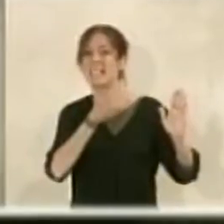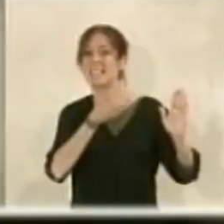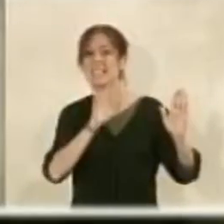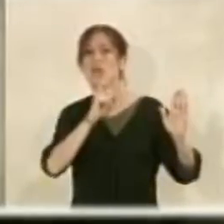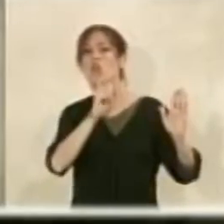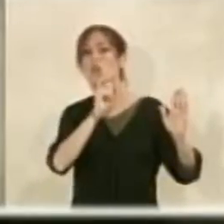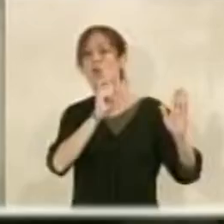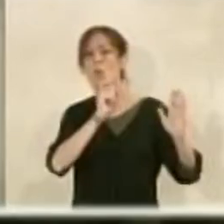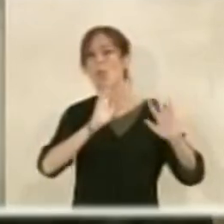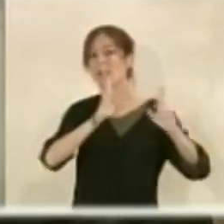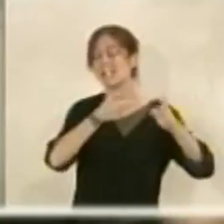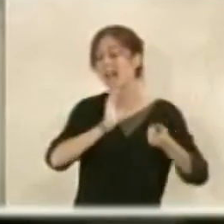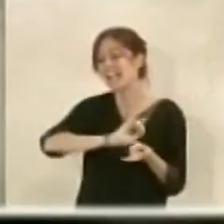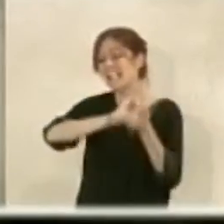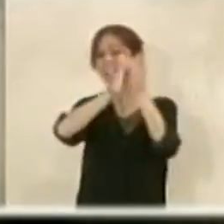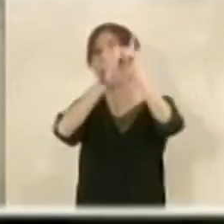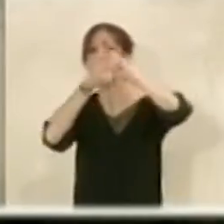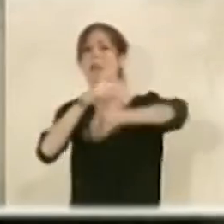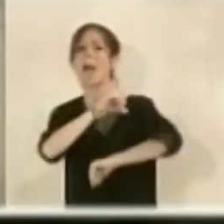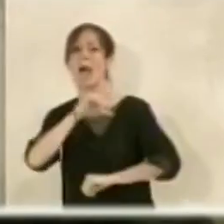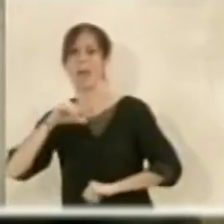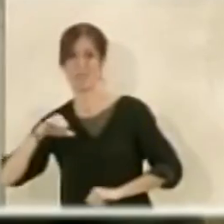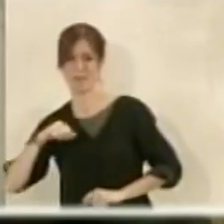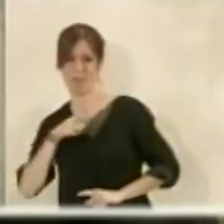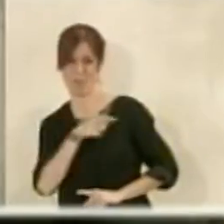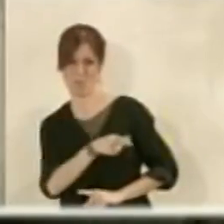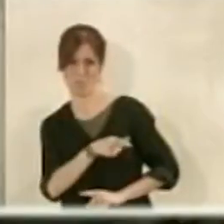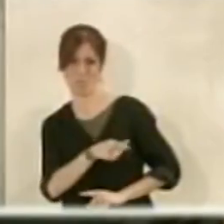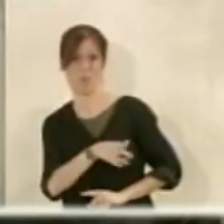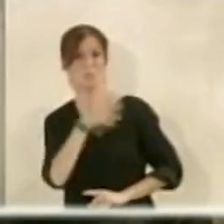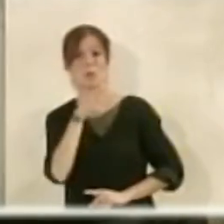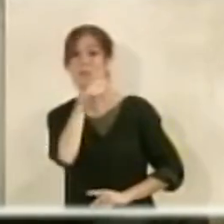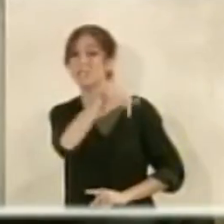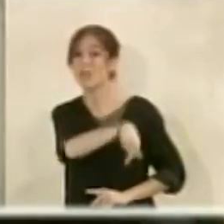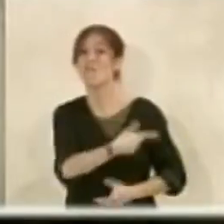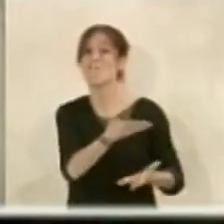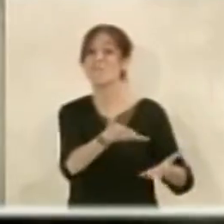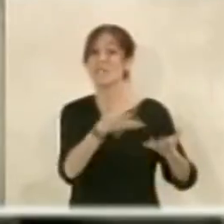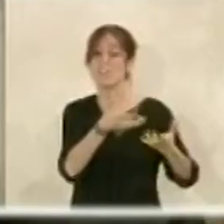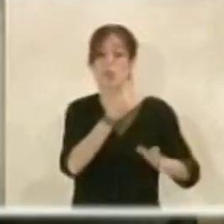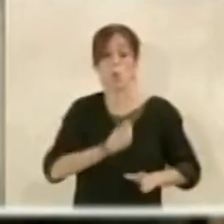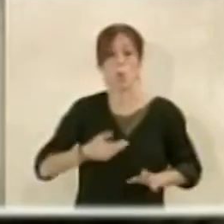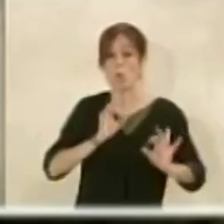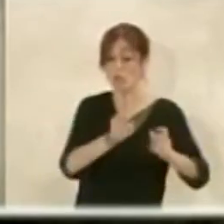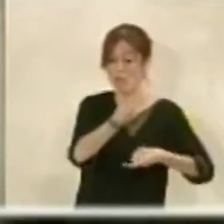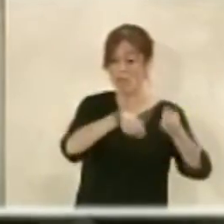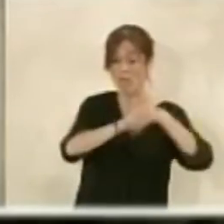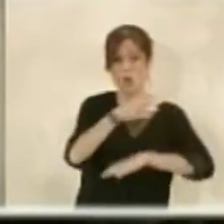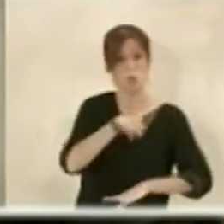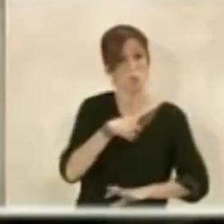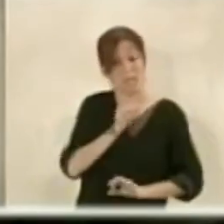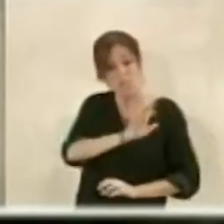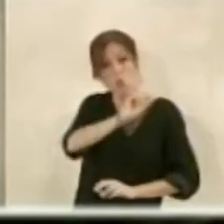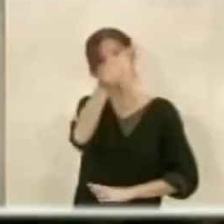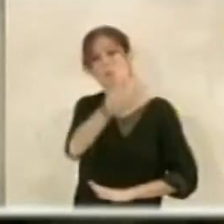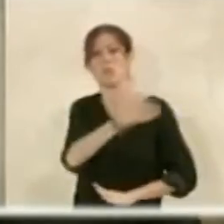dotacional privado que ya no volverá nunca a ser residencial y por lo tanto no podrá ser beneficio de nadie el venderlo eso es lo